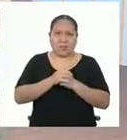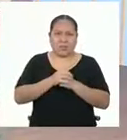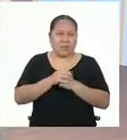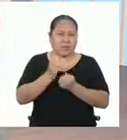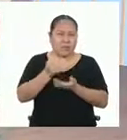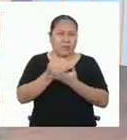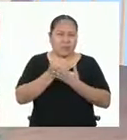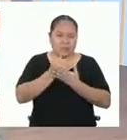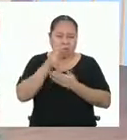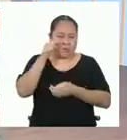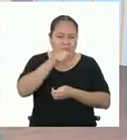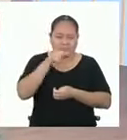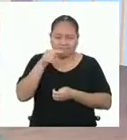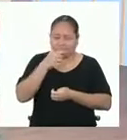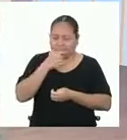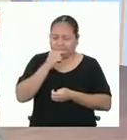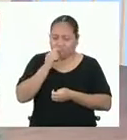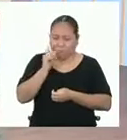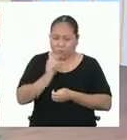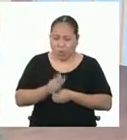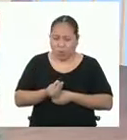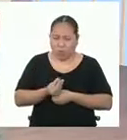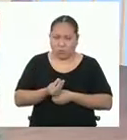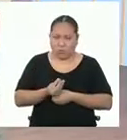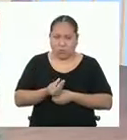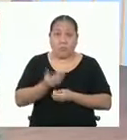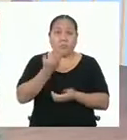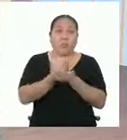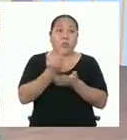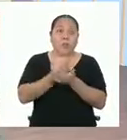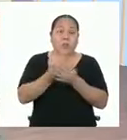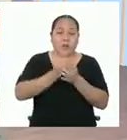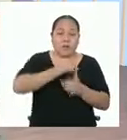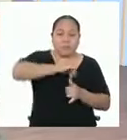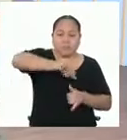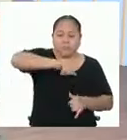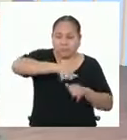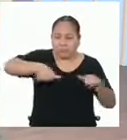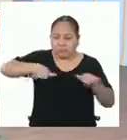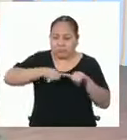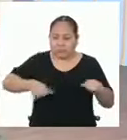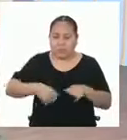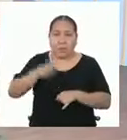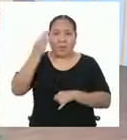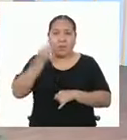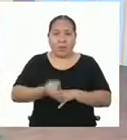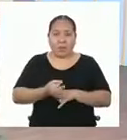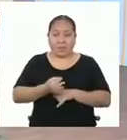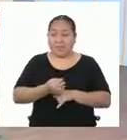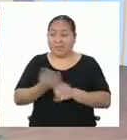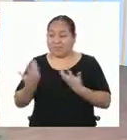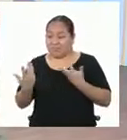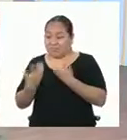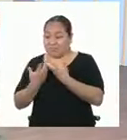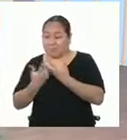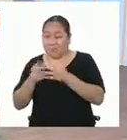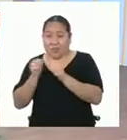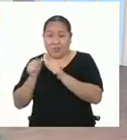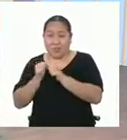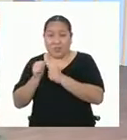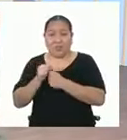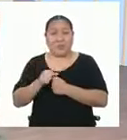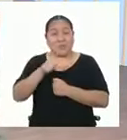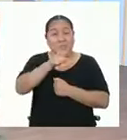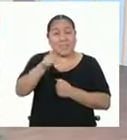suficientes. Me aseguraré de medir bien para cumplir con los cálculos hechos. ¿Y ustedes?